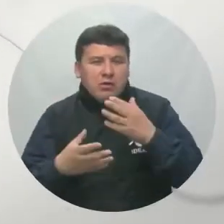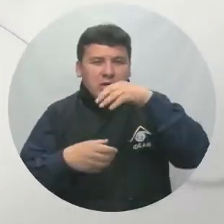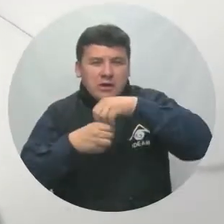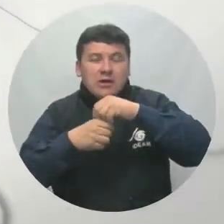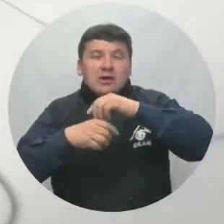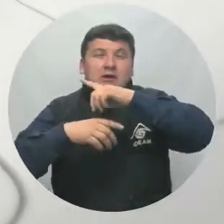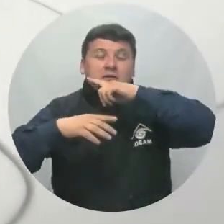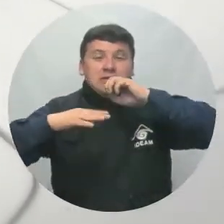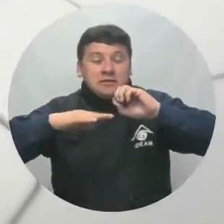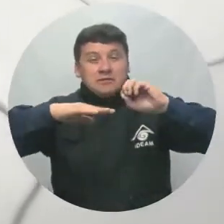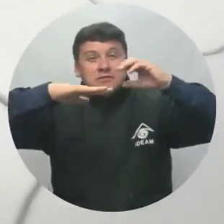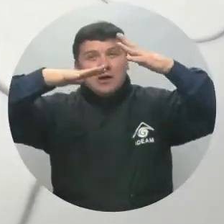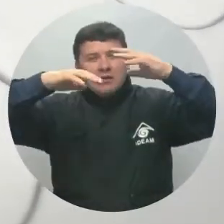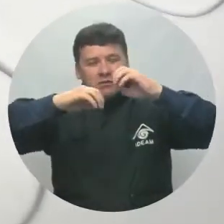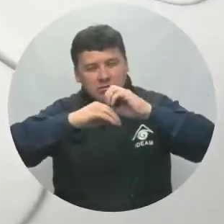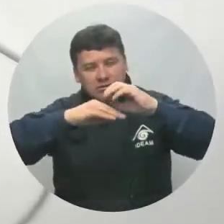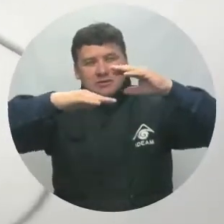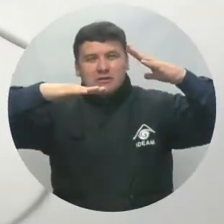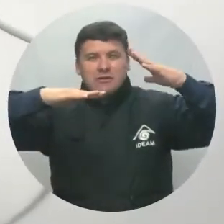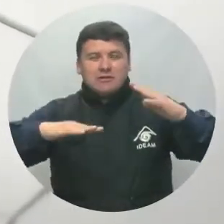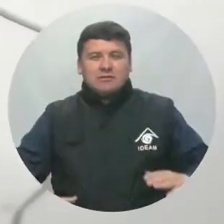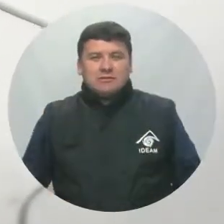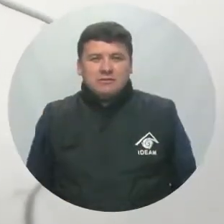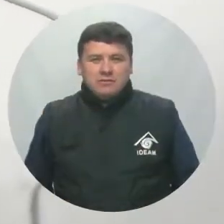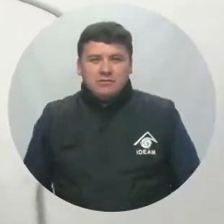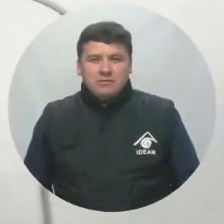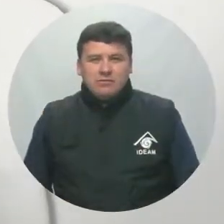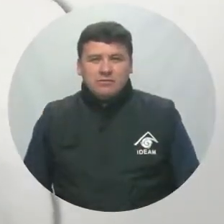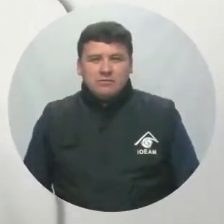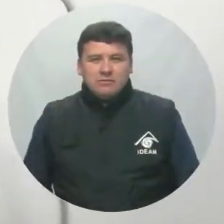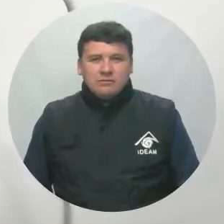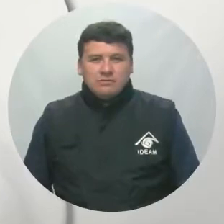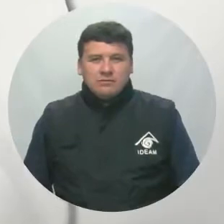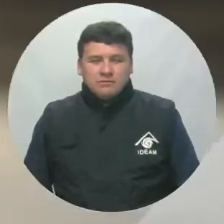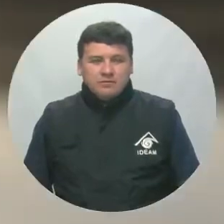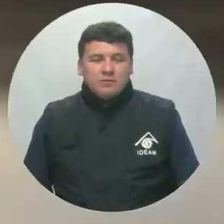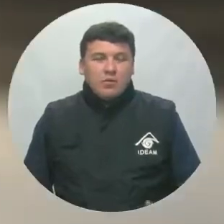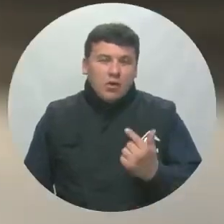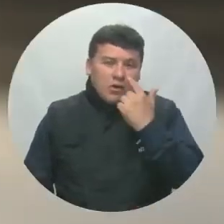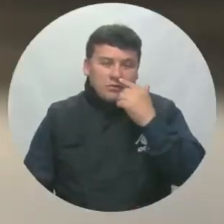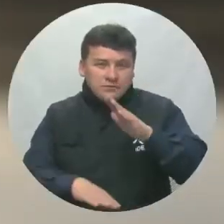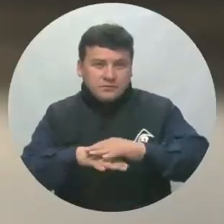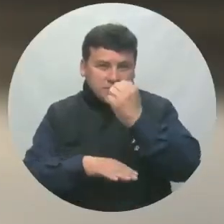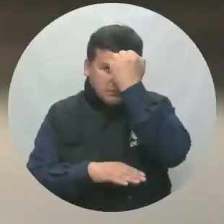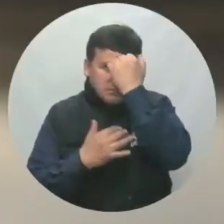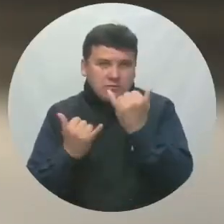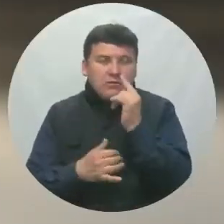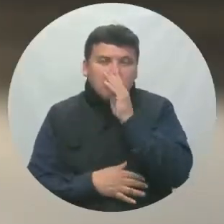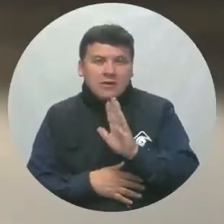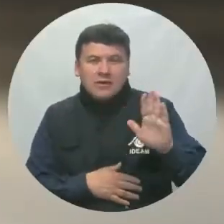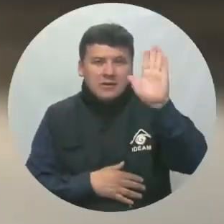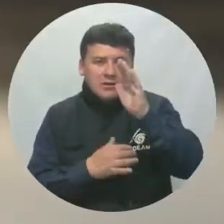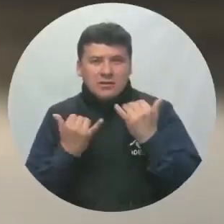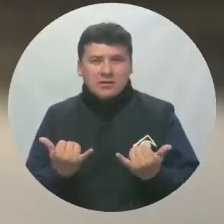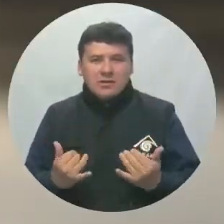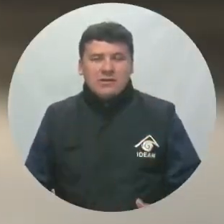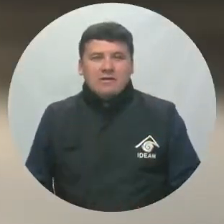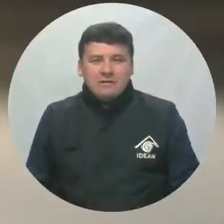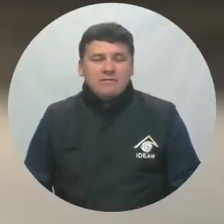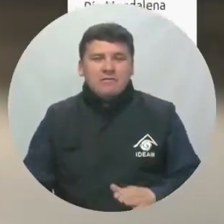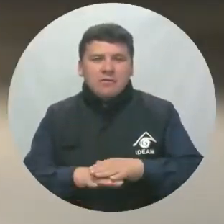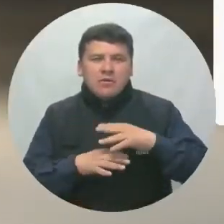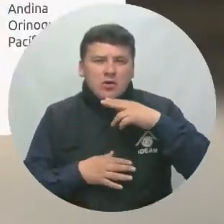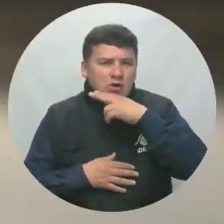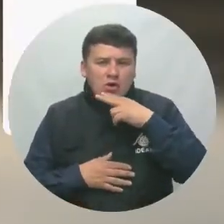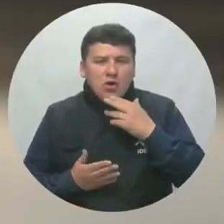de condiciones secas e intervalos oleados para el resto del área metropolitana. Mucha atención a las principales alertas para hoy a nivel nacional.